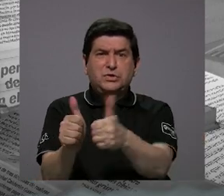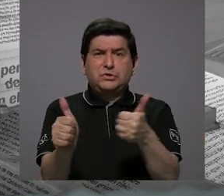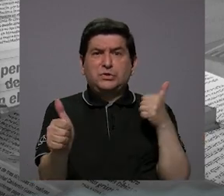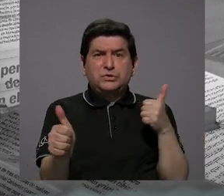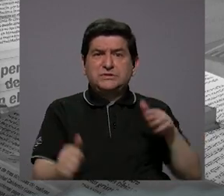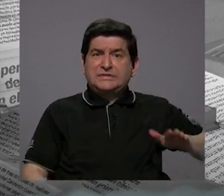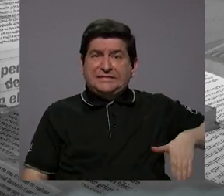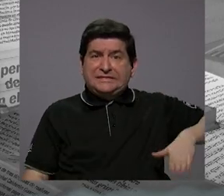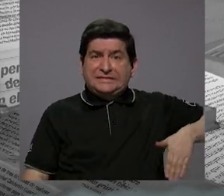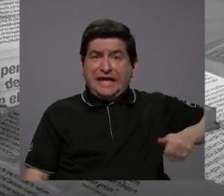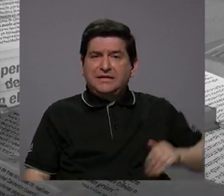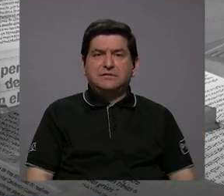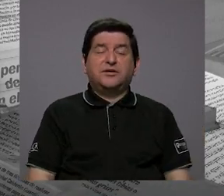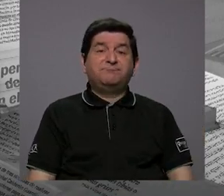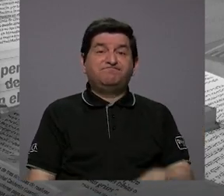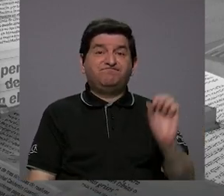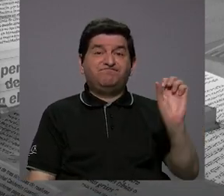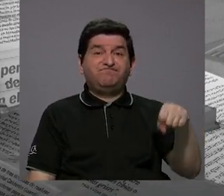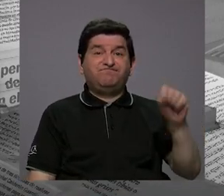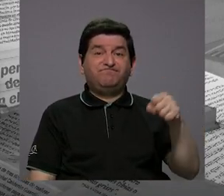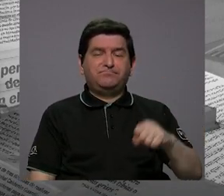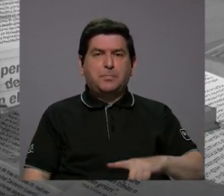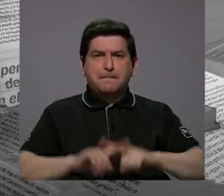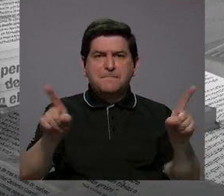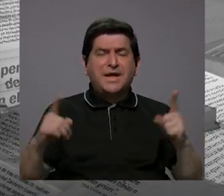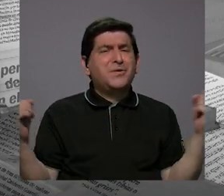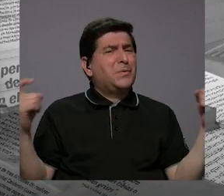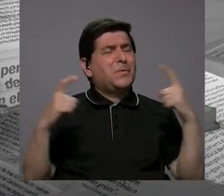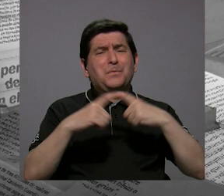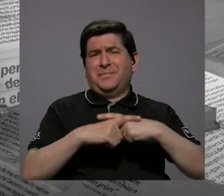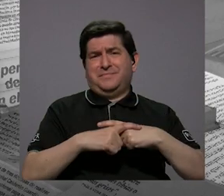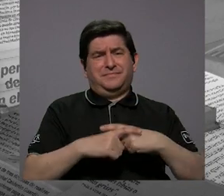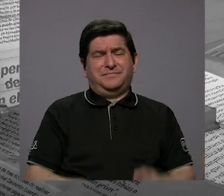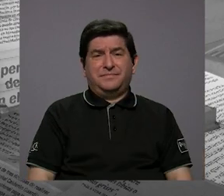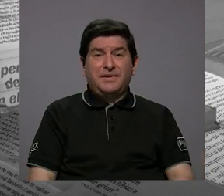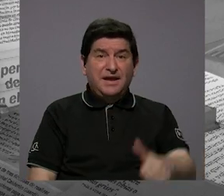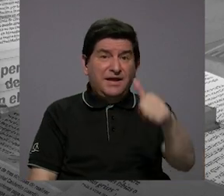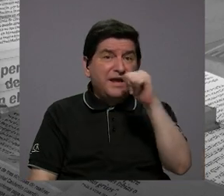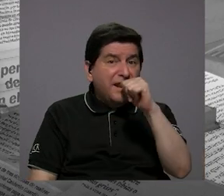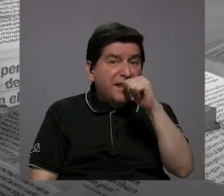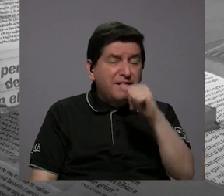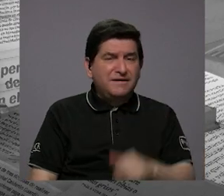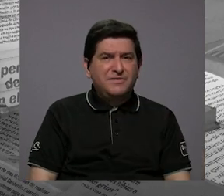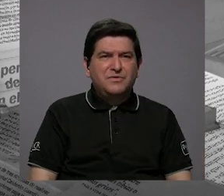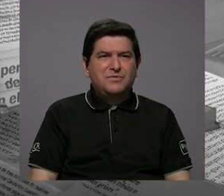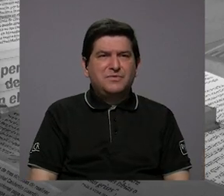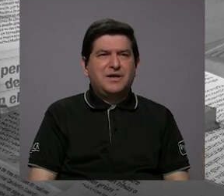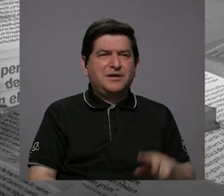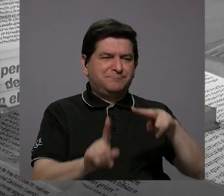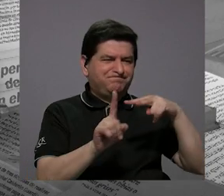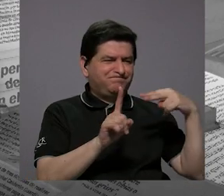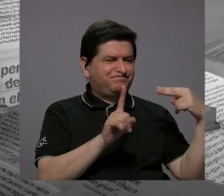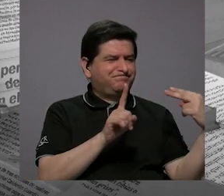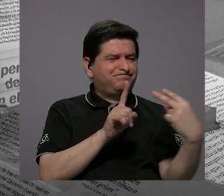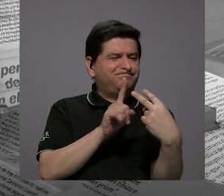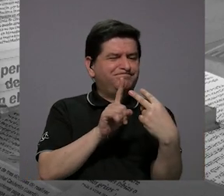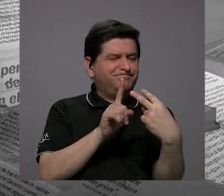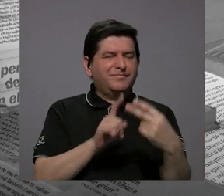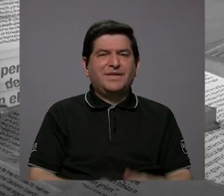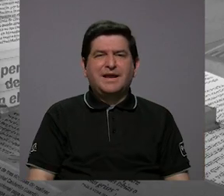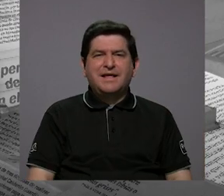agarró un poco tarde. Sí, pareciera que sí, pero es que es muy complejo porque el agua tiene que verse desde una